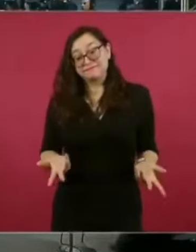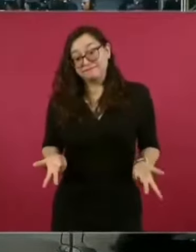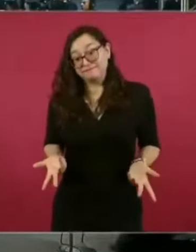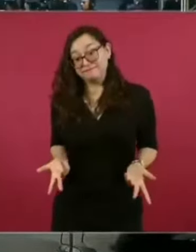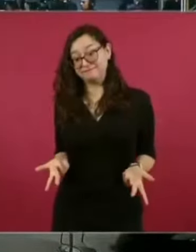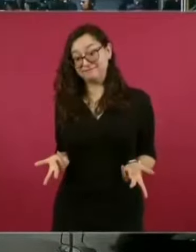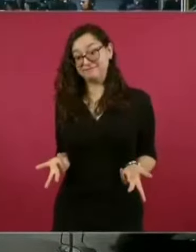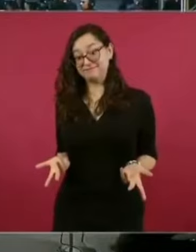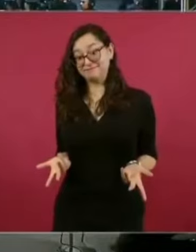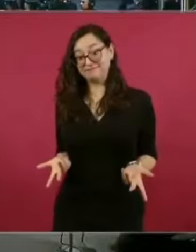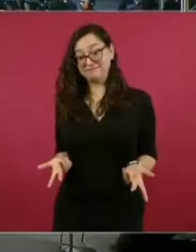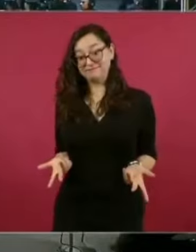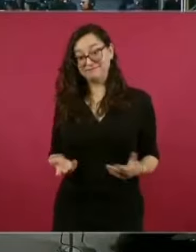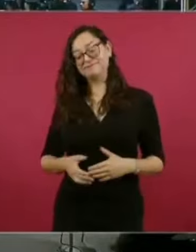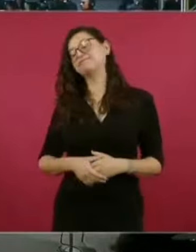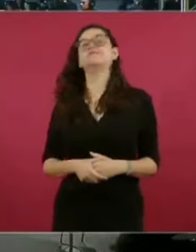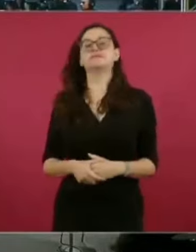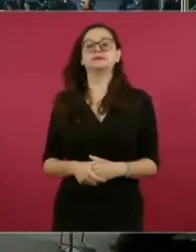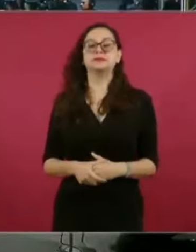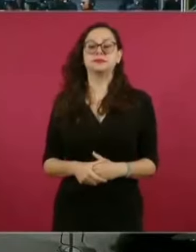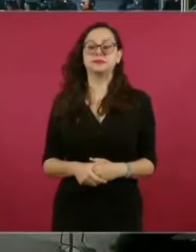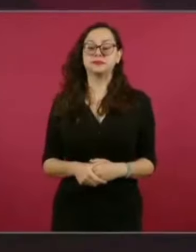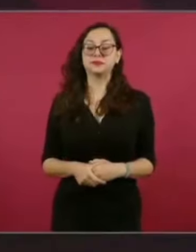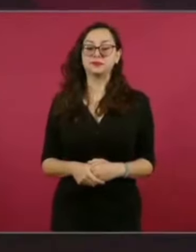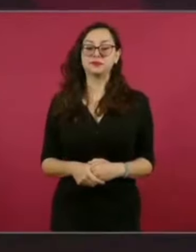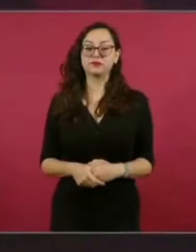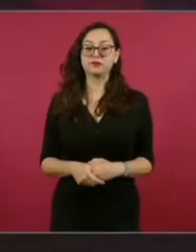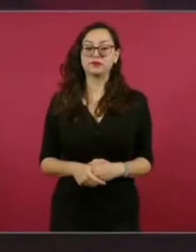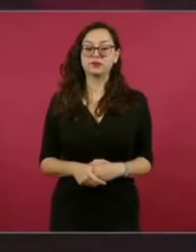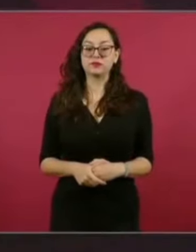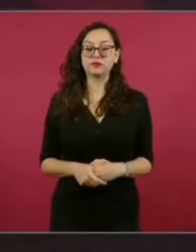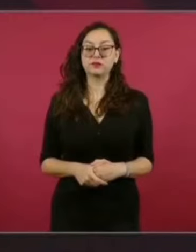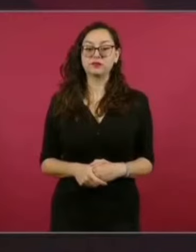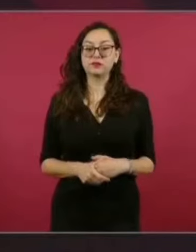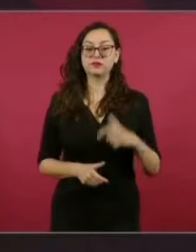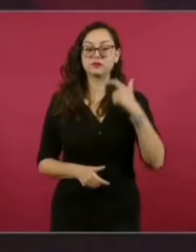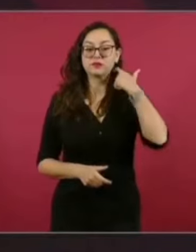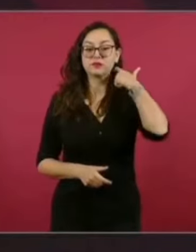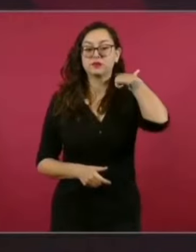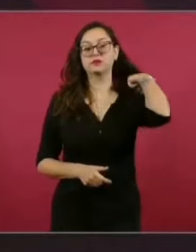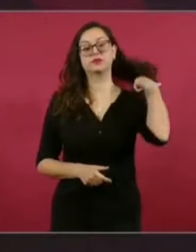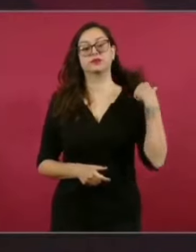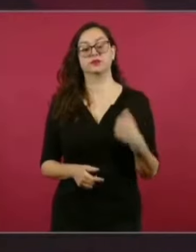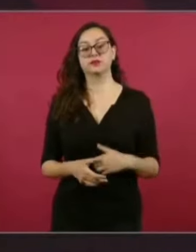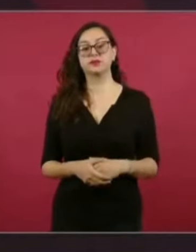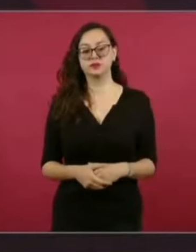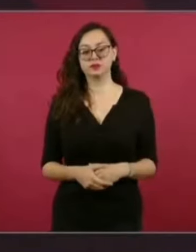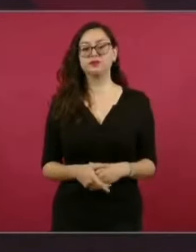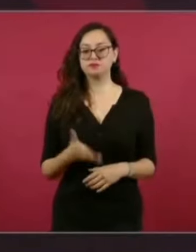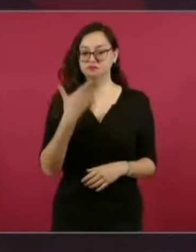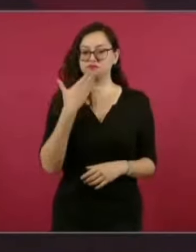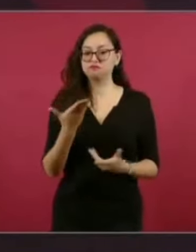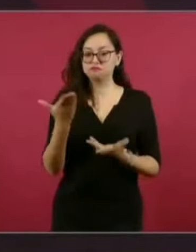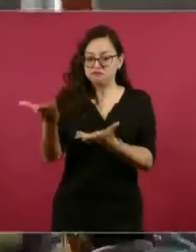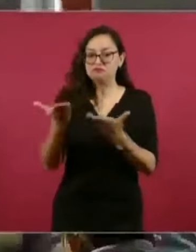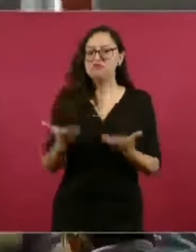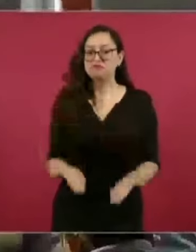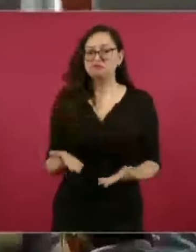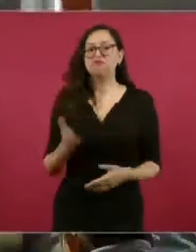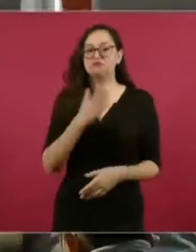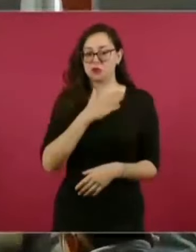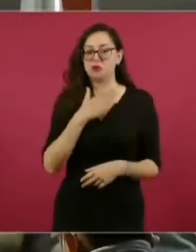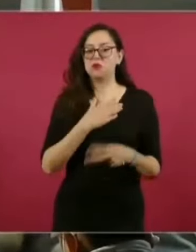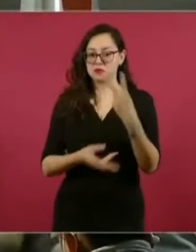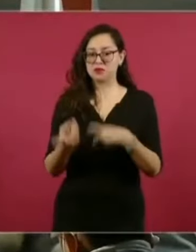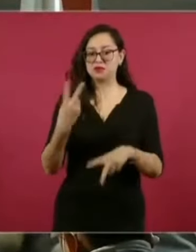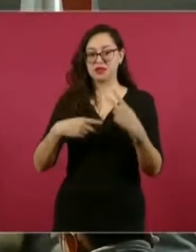Entonces, qué bueno que estás aquí con nosotros ya en estos días que nos